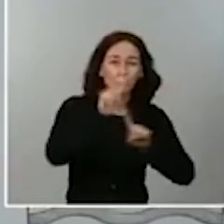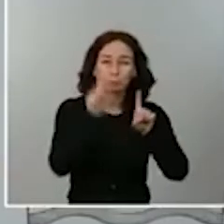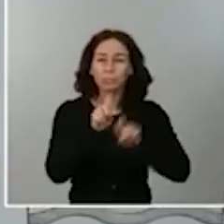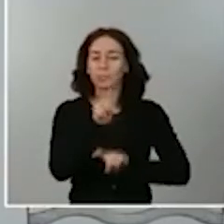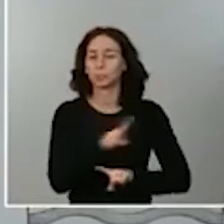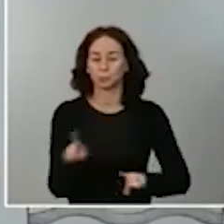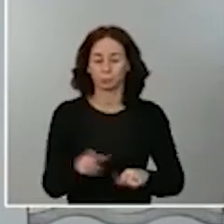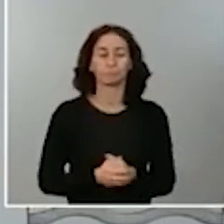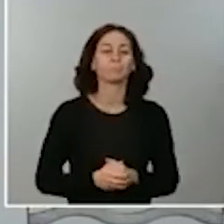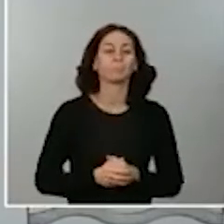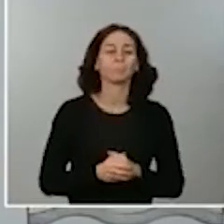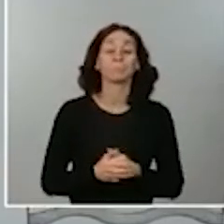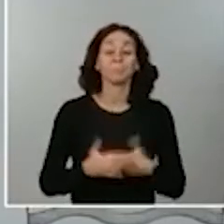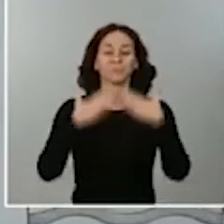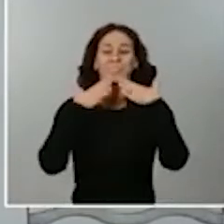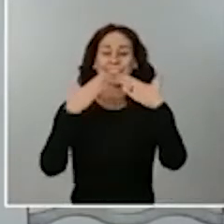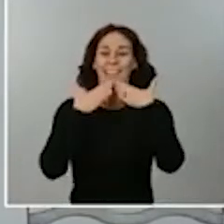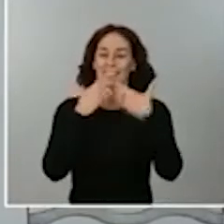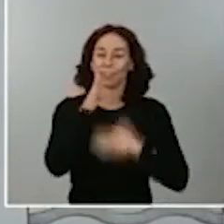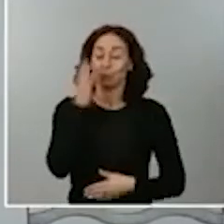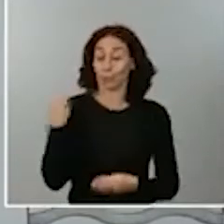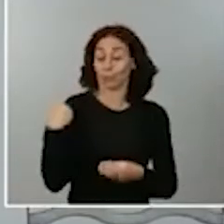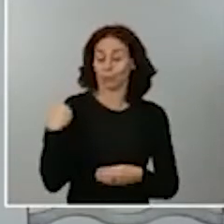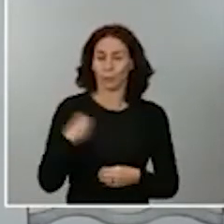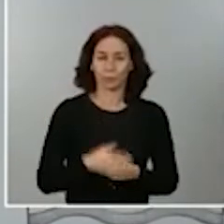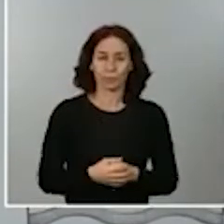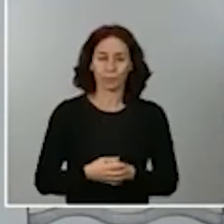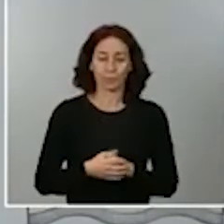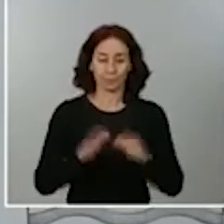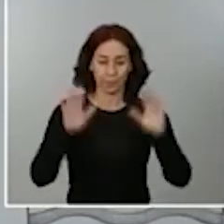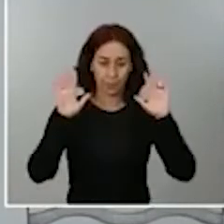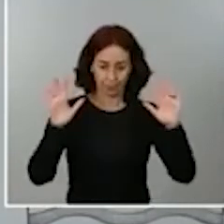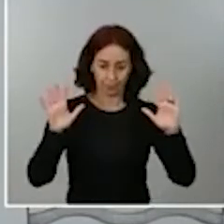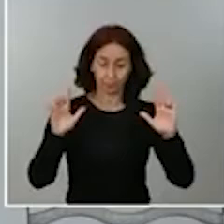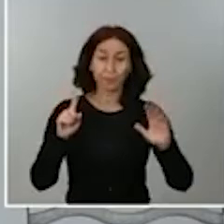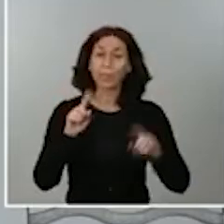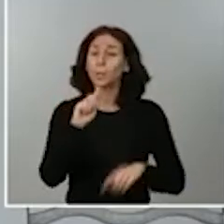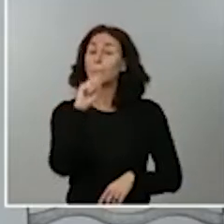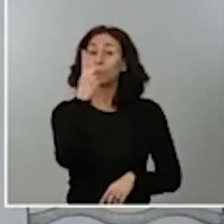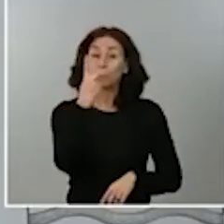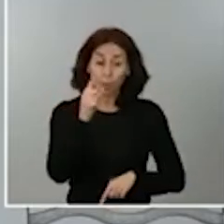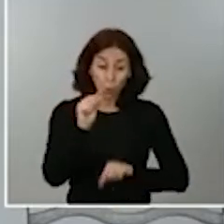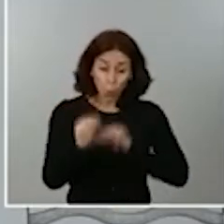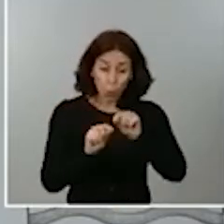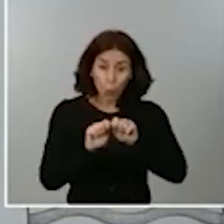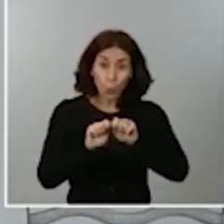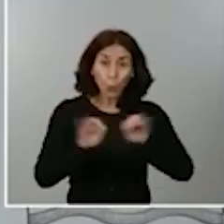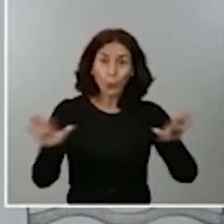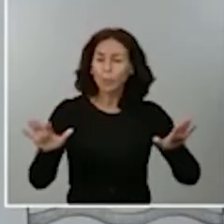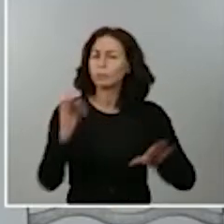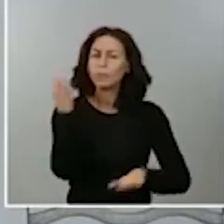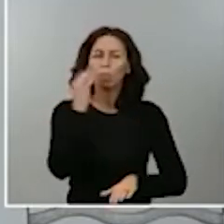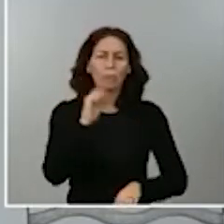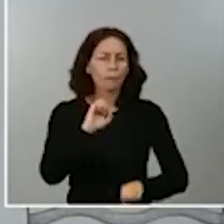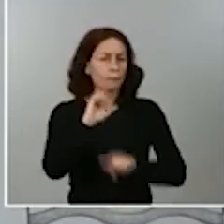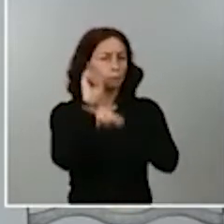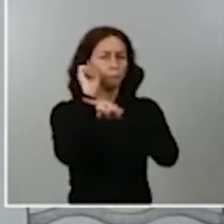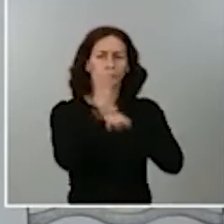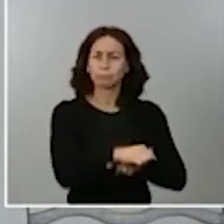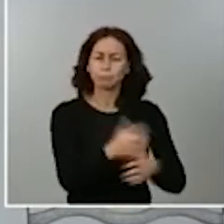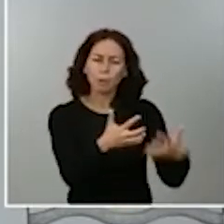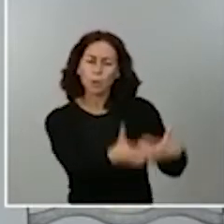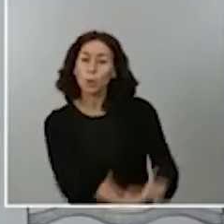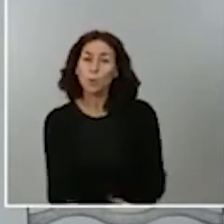Cristina, por sus preguntas. Lo que hemos de hacer es luchar para combatir al virus y para doblegar la curva con los instrumentos que haga falta.